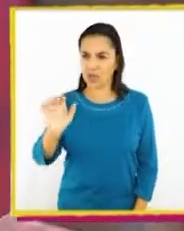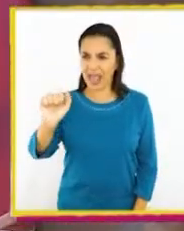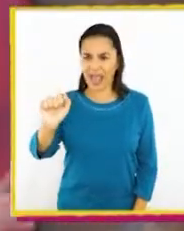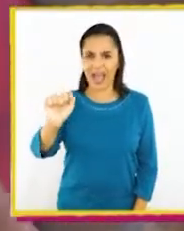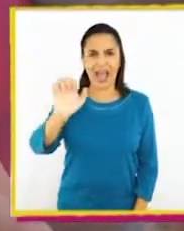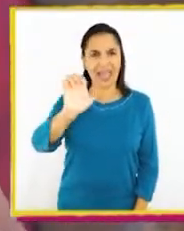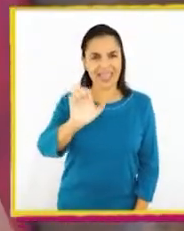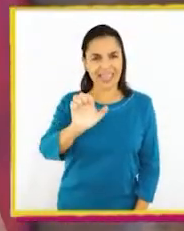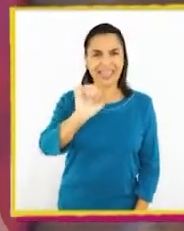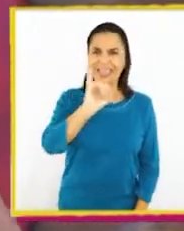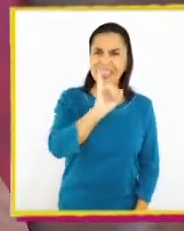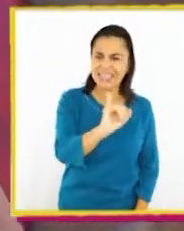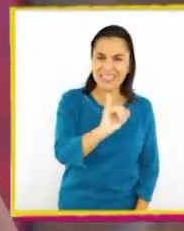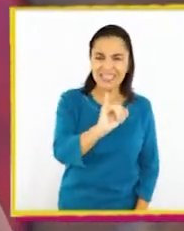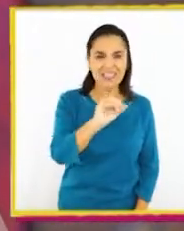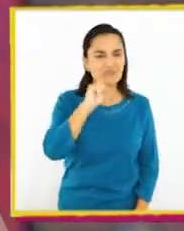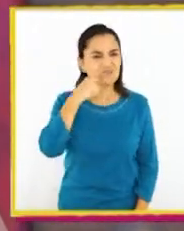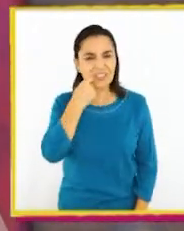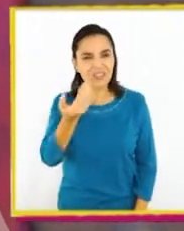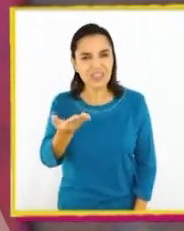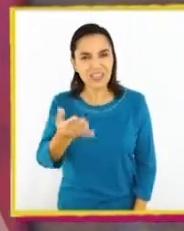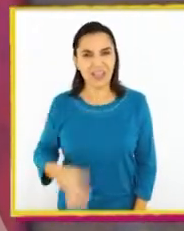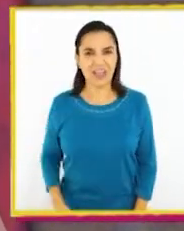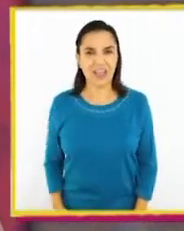A, E, I.